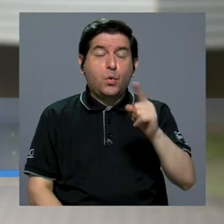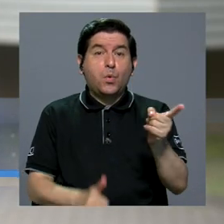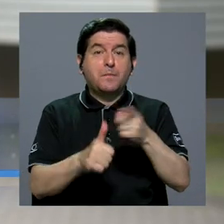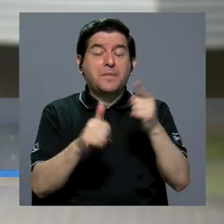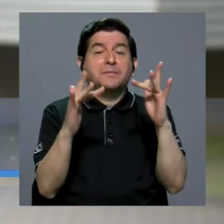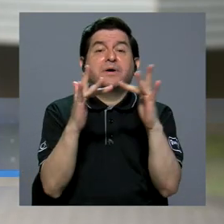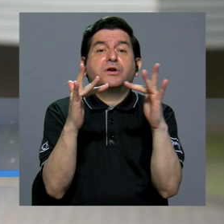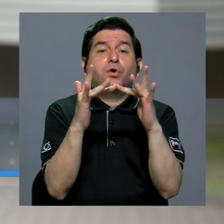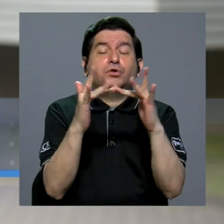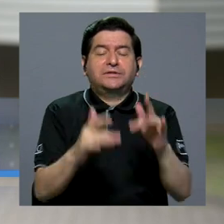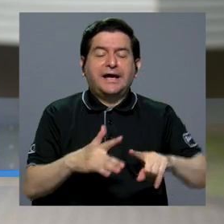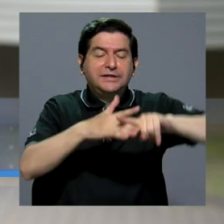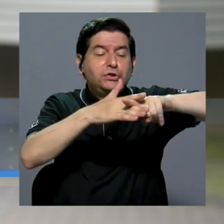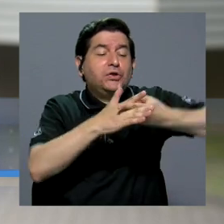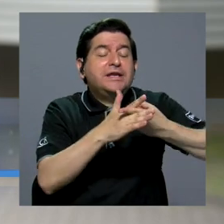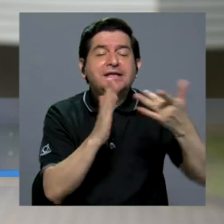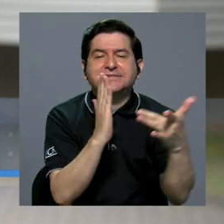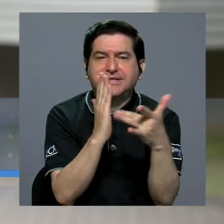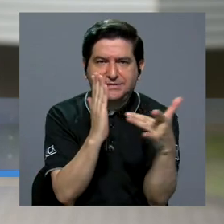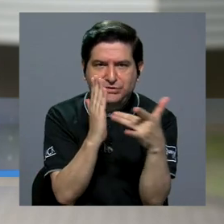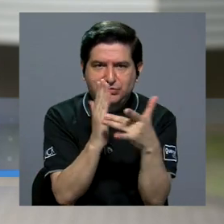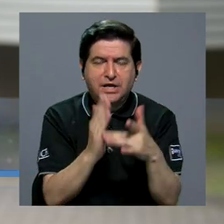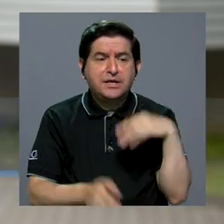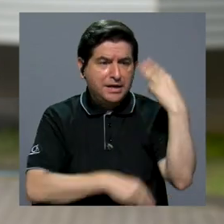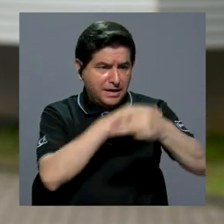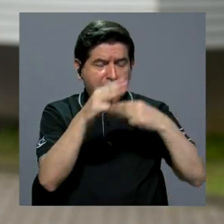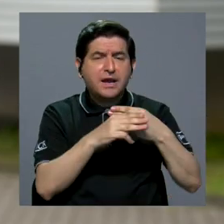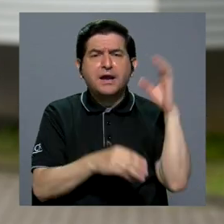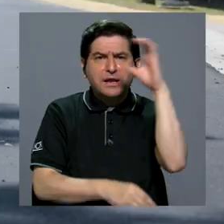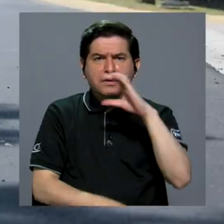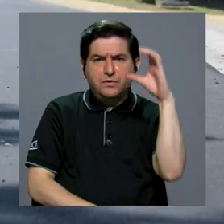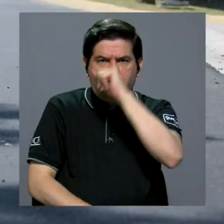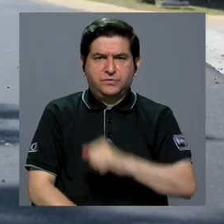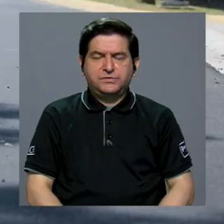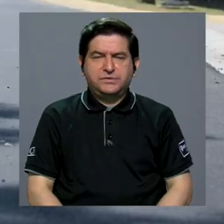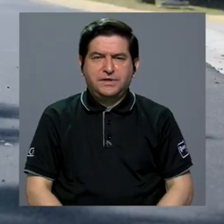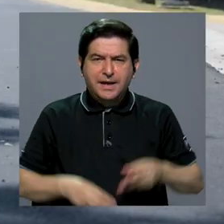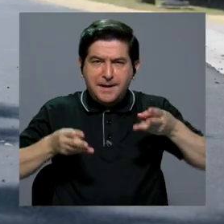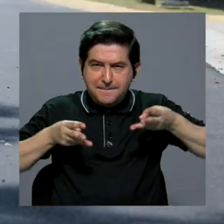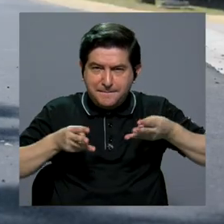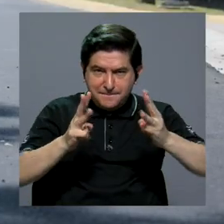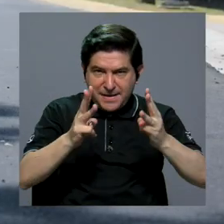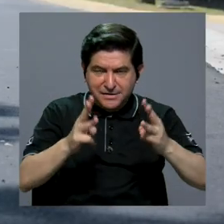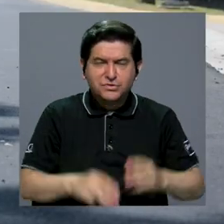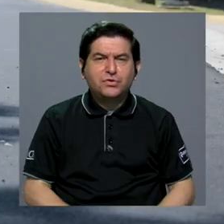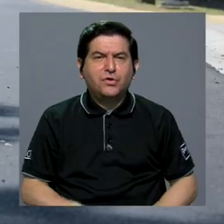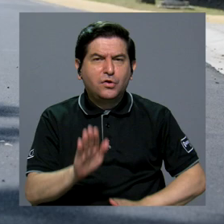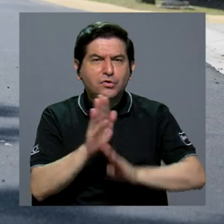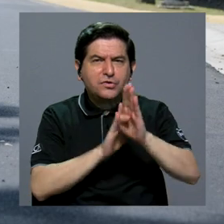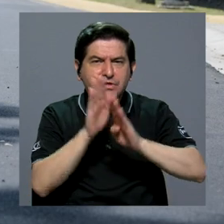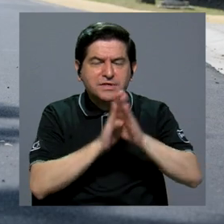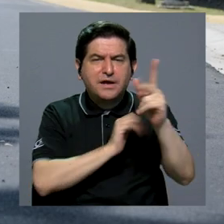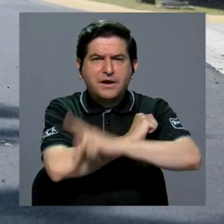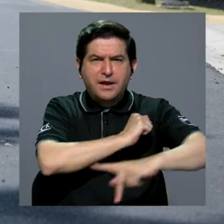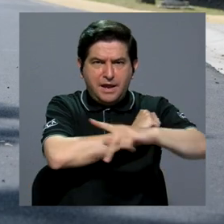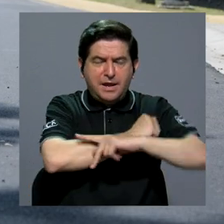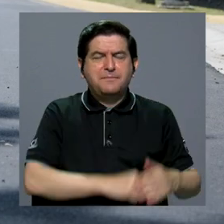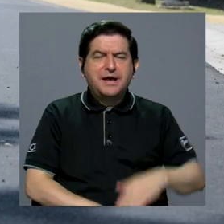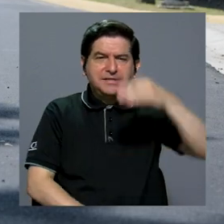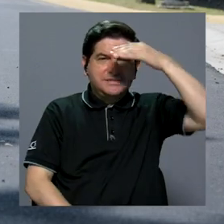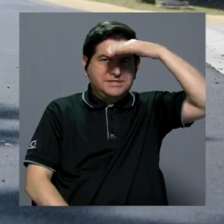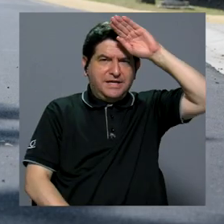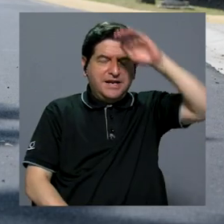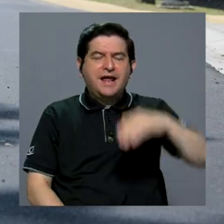primer acercamiento, de un arranque, de una técnica que mundialmente se está buscando. Esta metodología ha sido desarrollada en países como